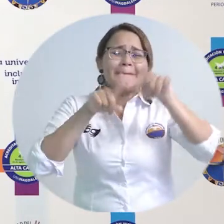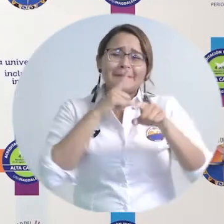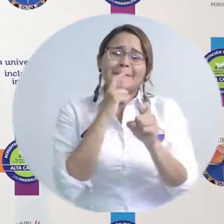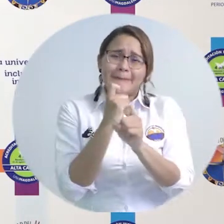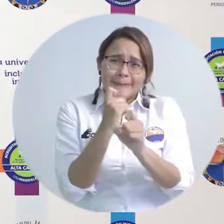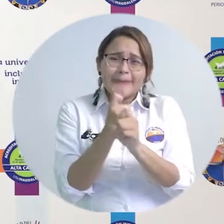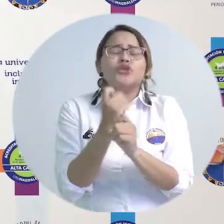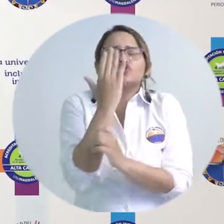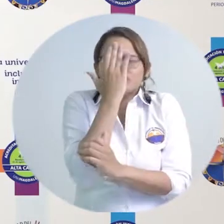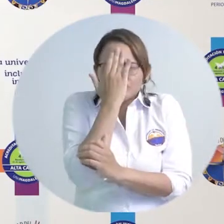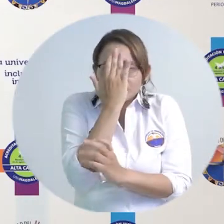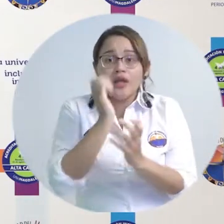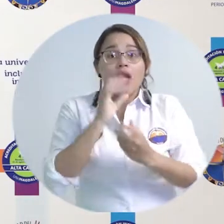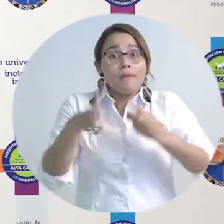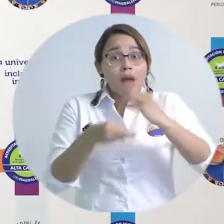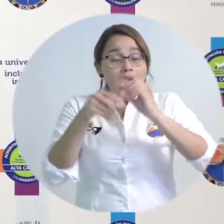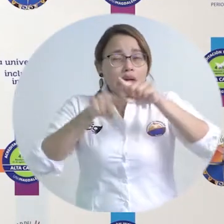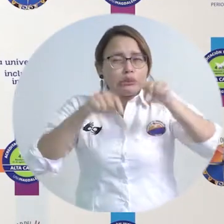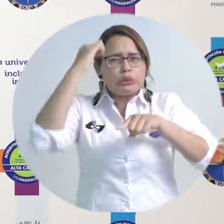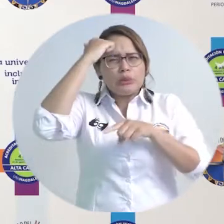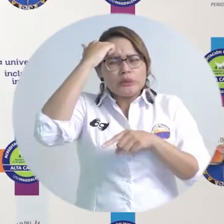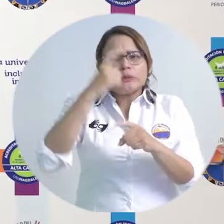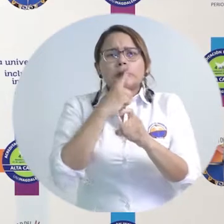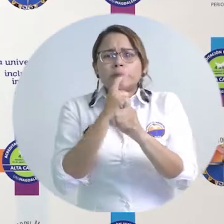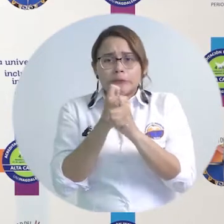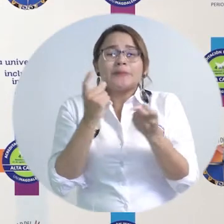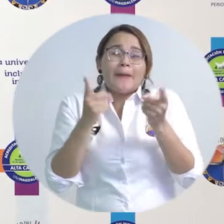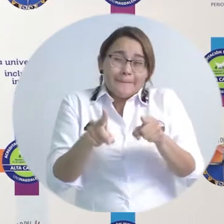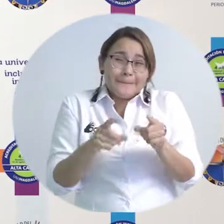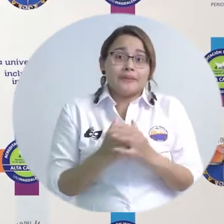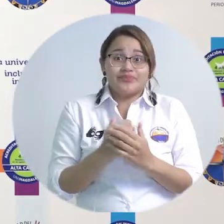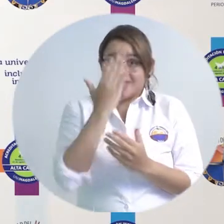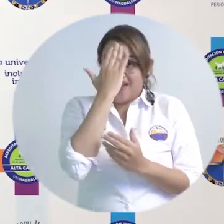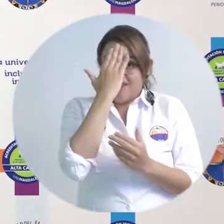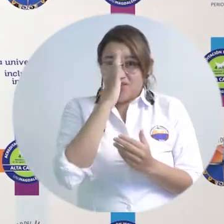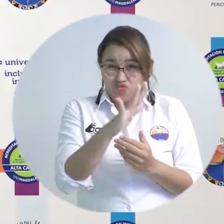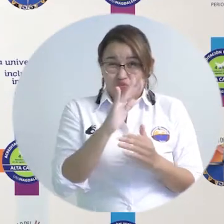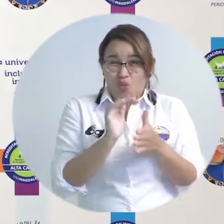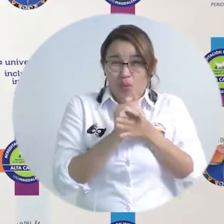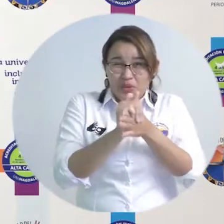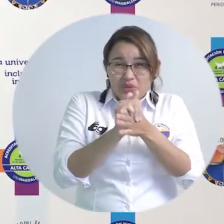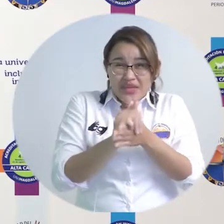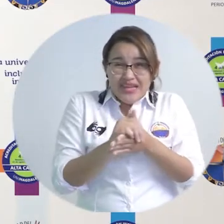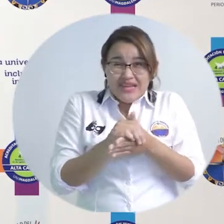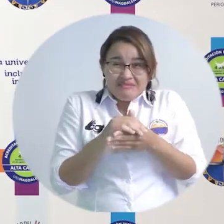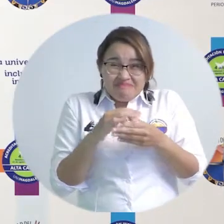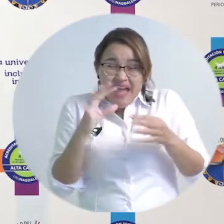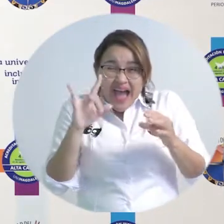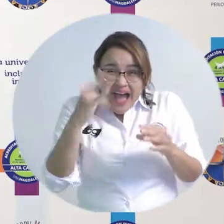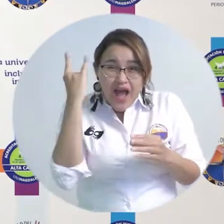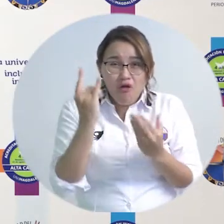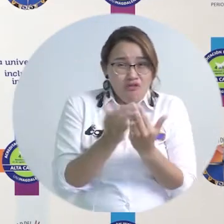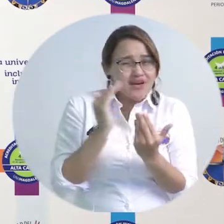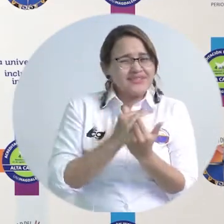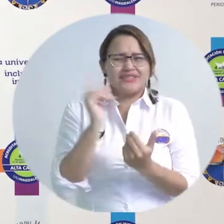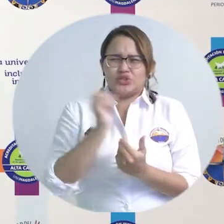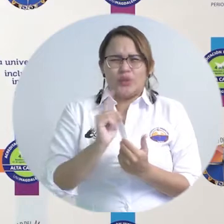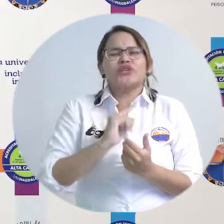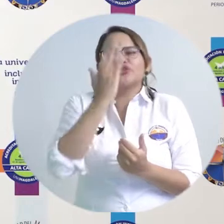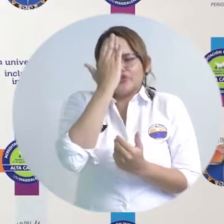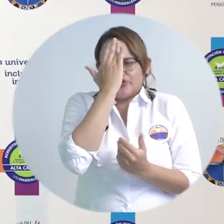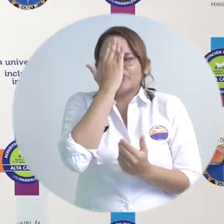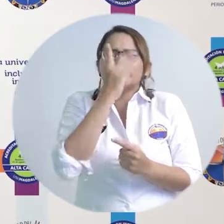veces para algunos profesores, sabemos que esta metodología no es sencilla, pero más adelante les irá informando las medidas que estamos tomando